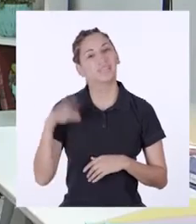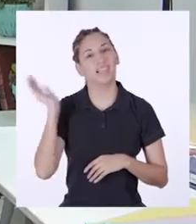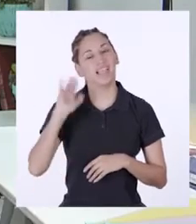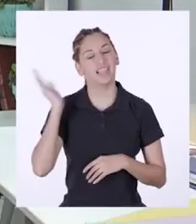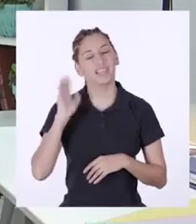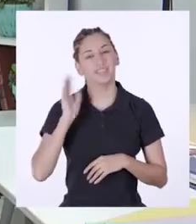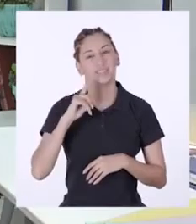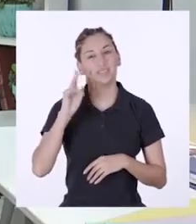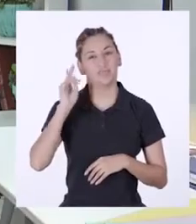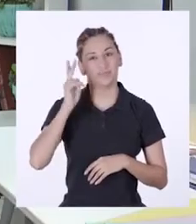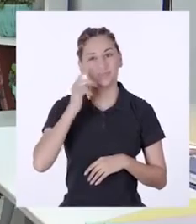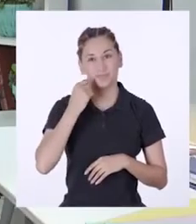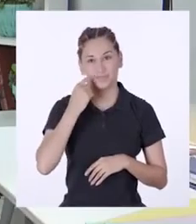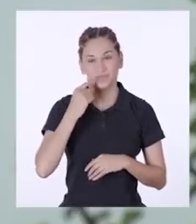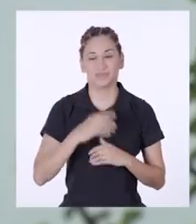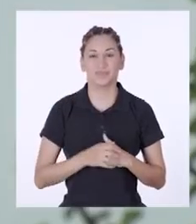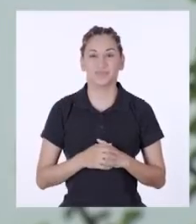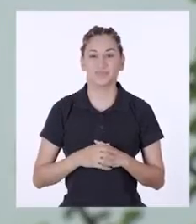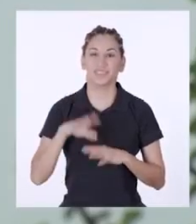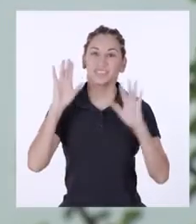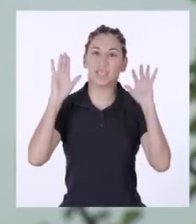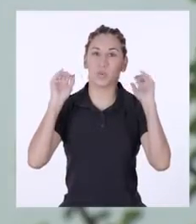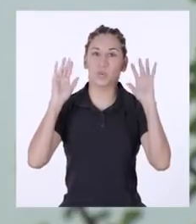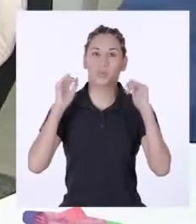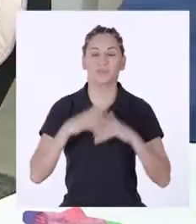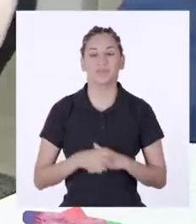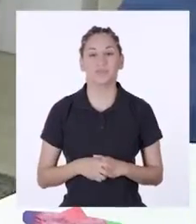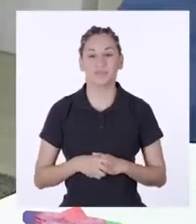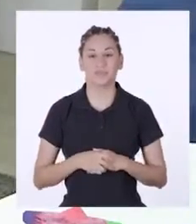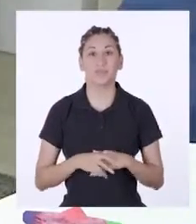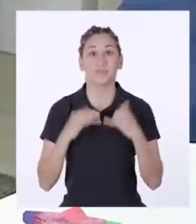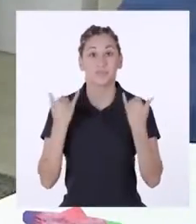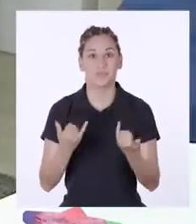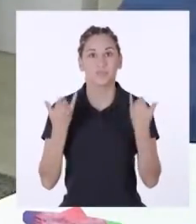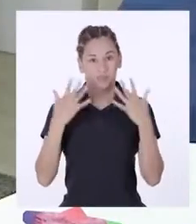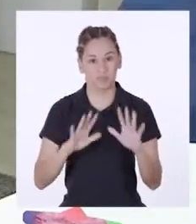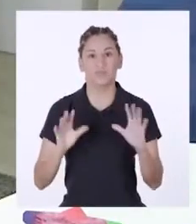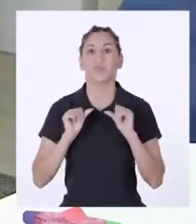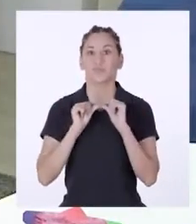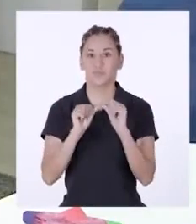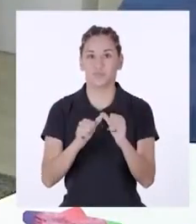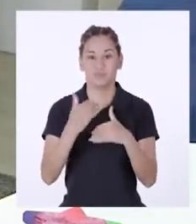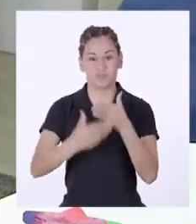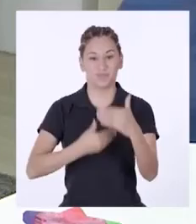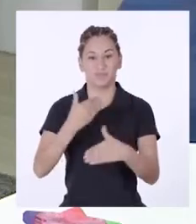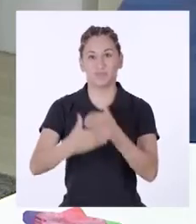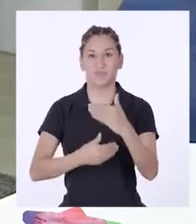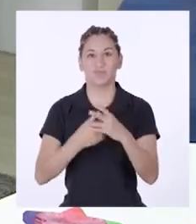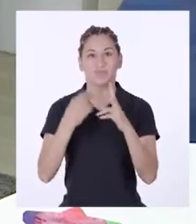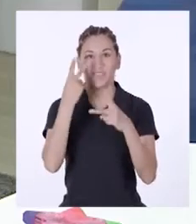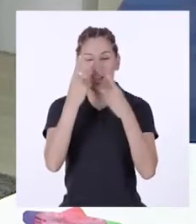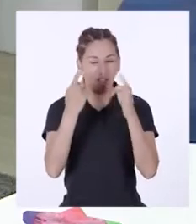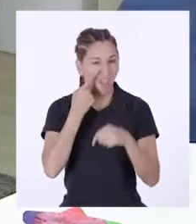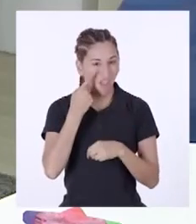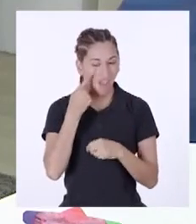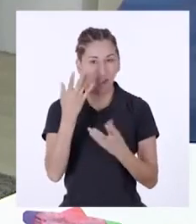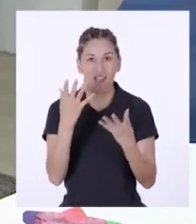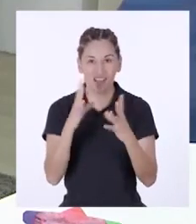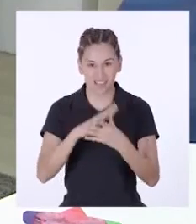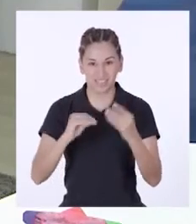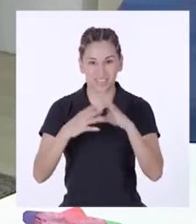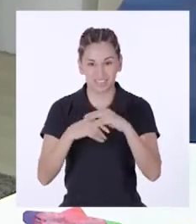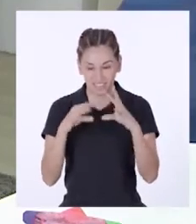¡Adiós, profesor! ¡Adiós! Hoy hemos seguido adelante con la aventura del